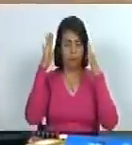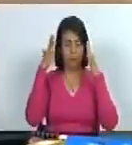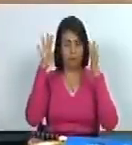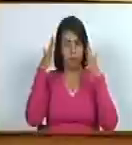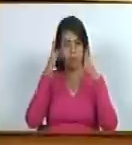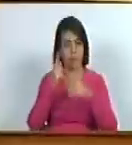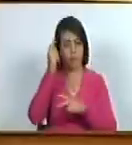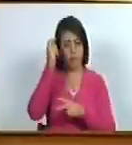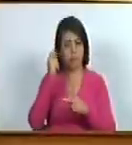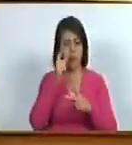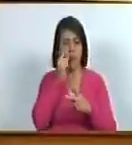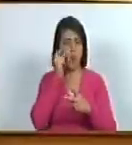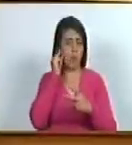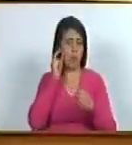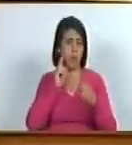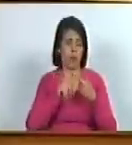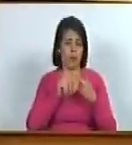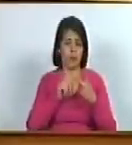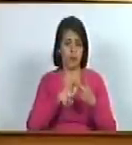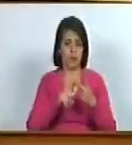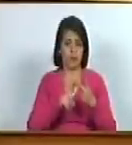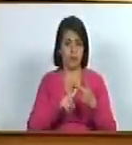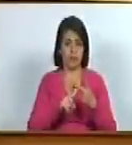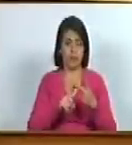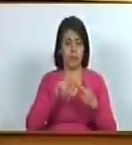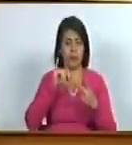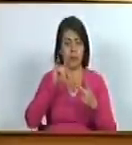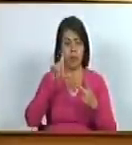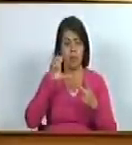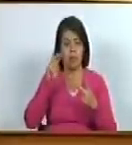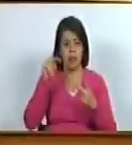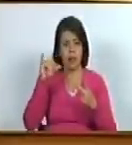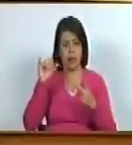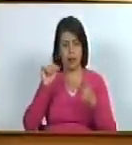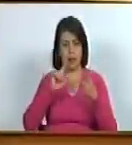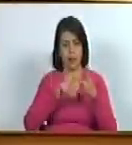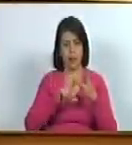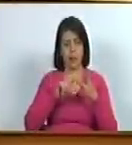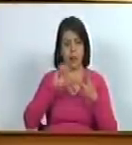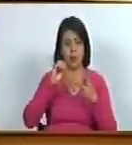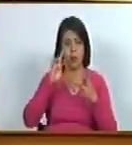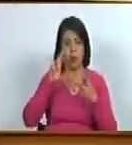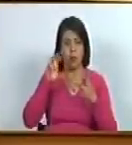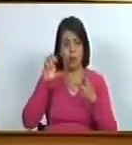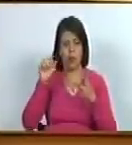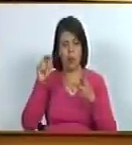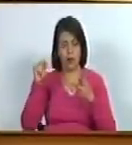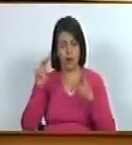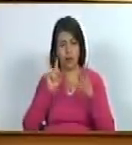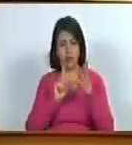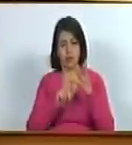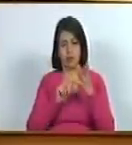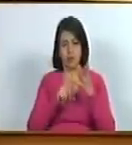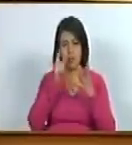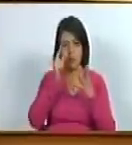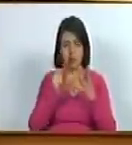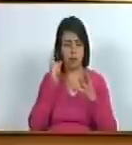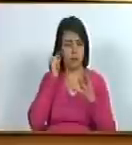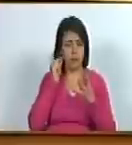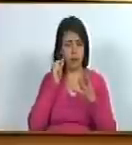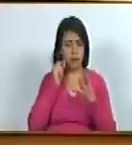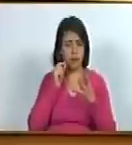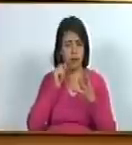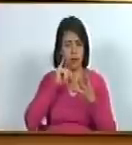diputadas y diputados diputado ylenia medina diputado diputada oriana ocio no blot diputada